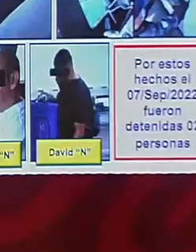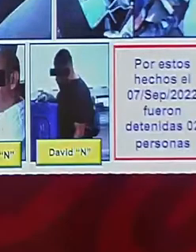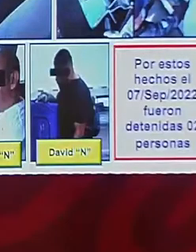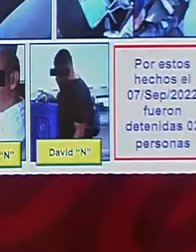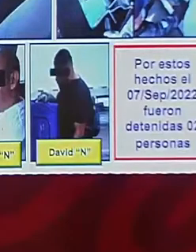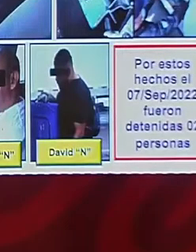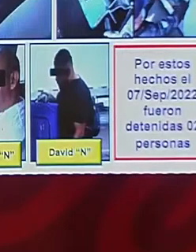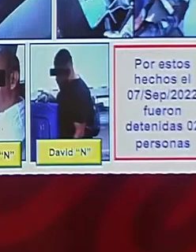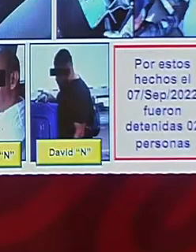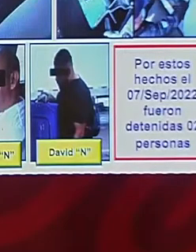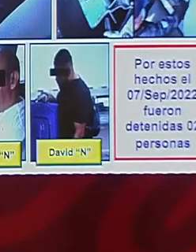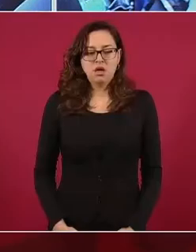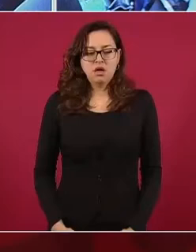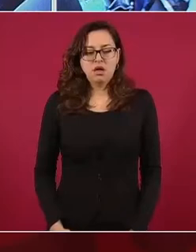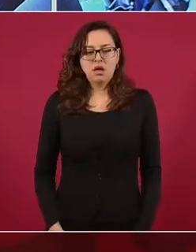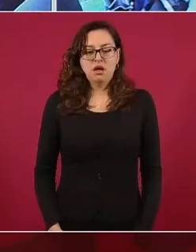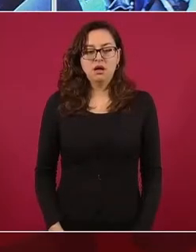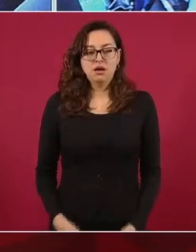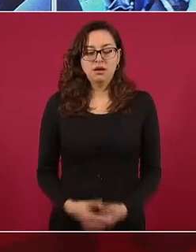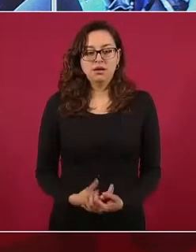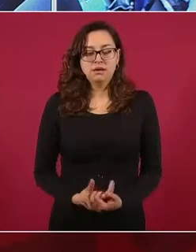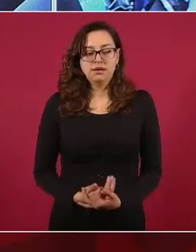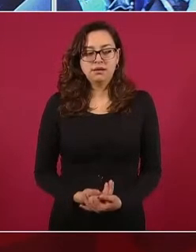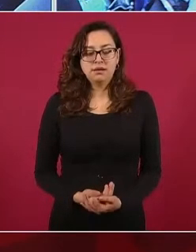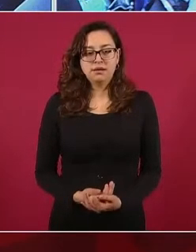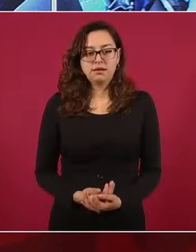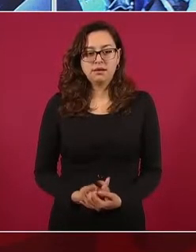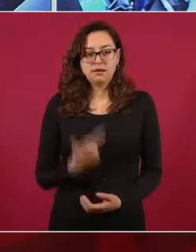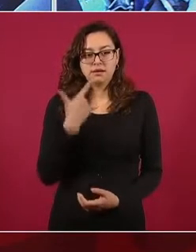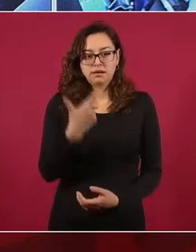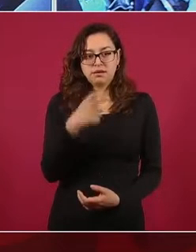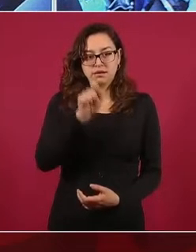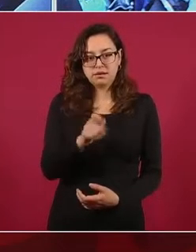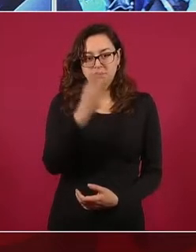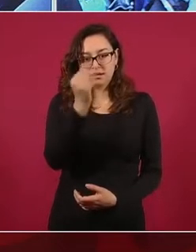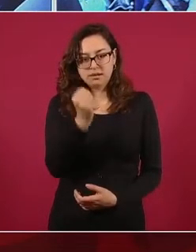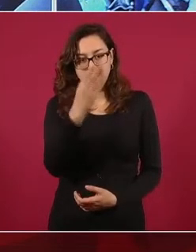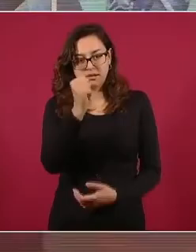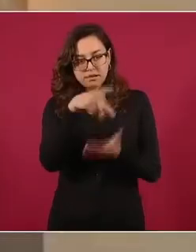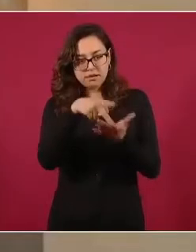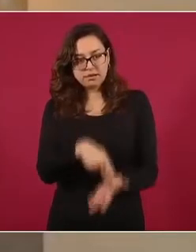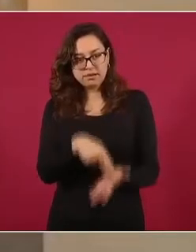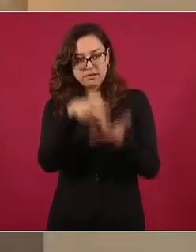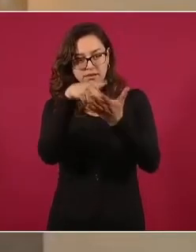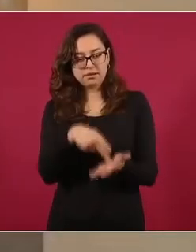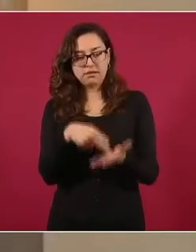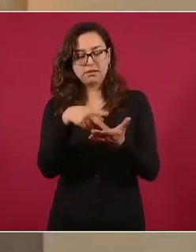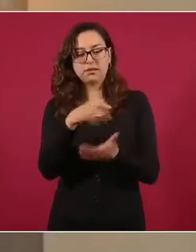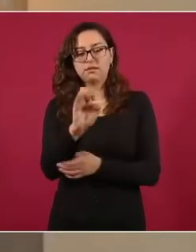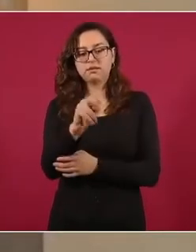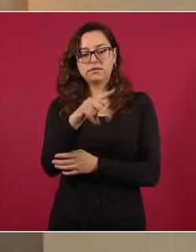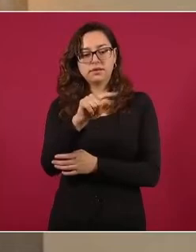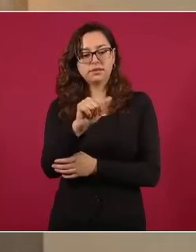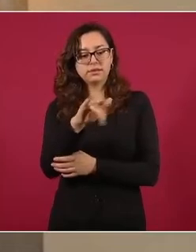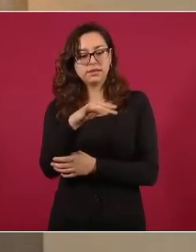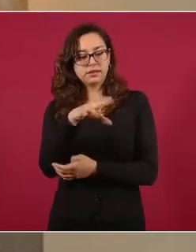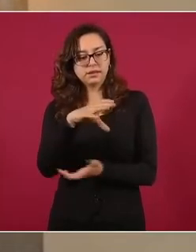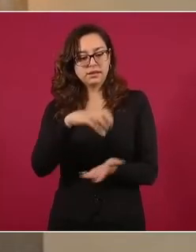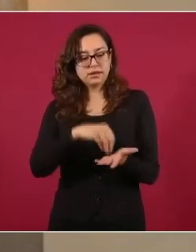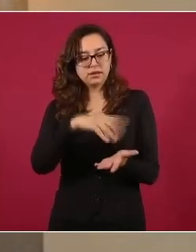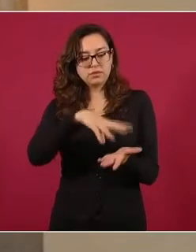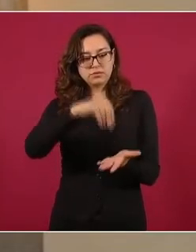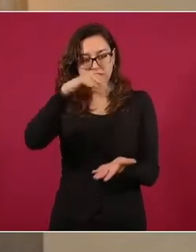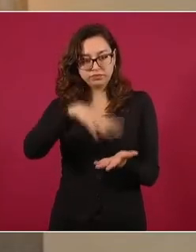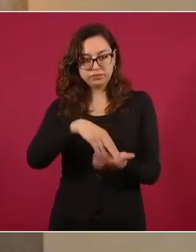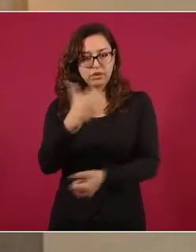.4 kilogramos y además 7.9 kilogramos de fentanilo y heroína, entre